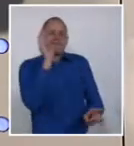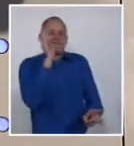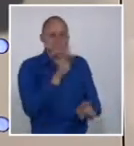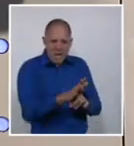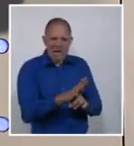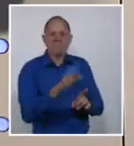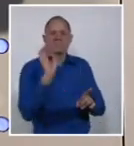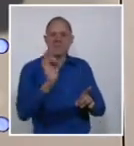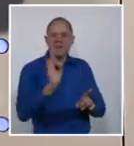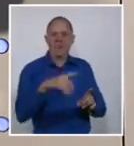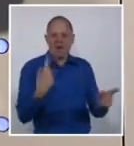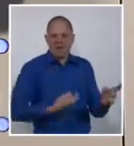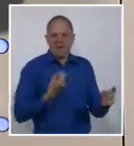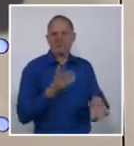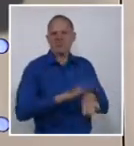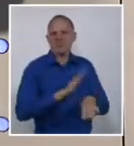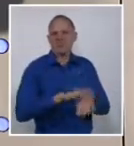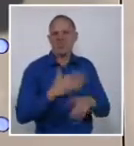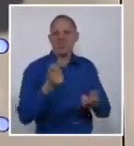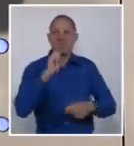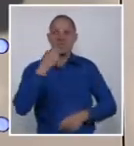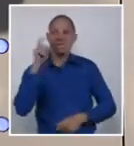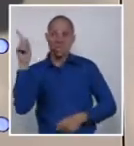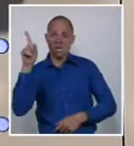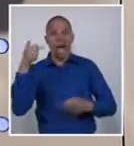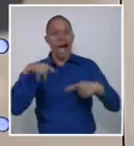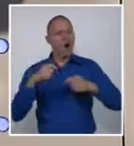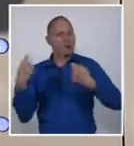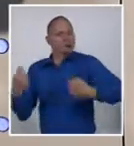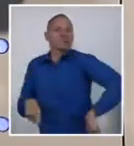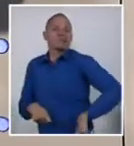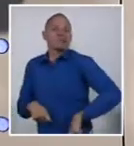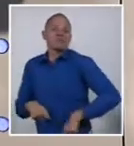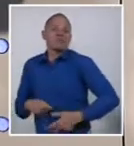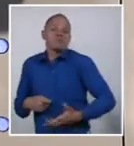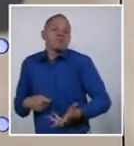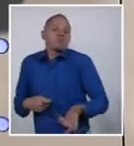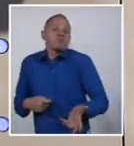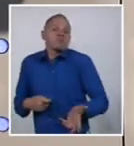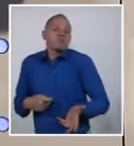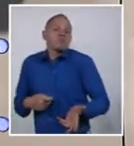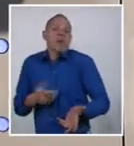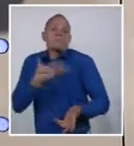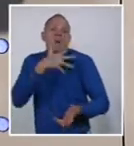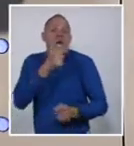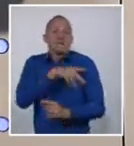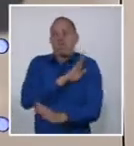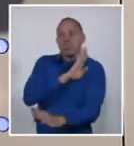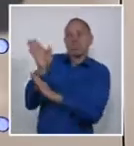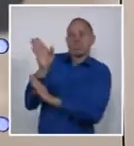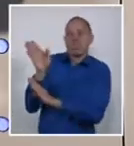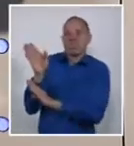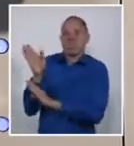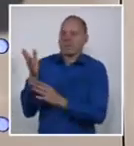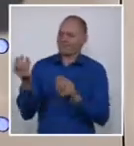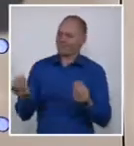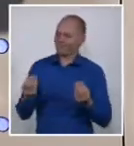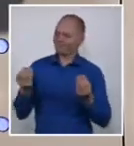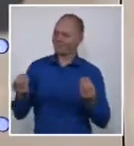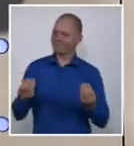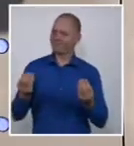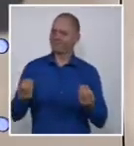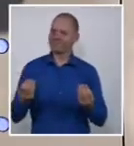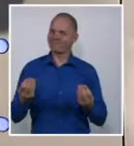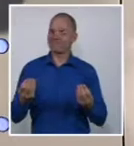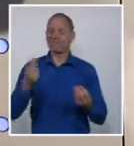derrota para el imperio y sus seguidores. Por eso, en este mundo interrelacionado, lo que